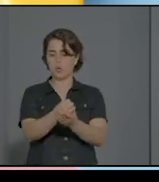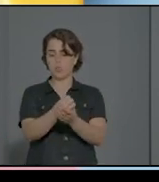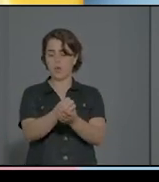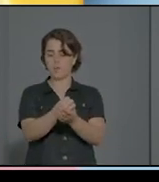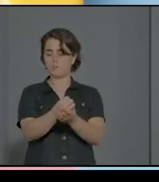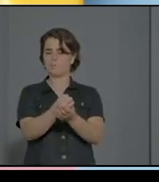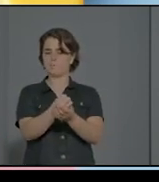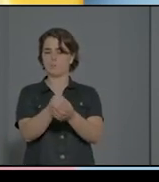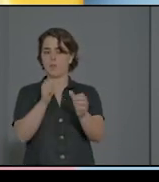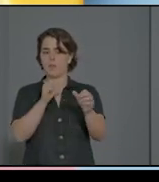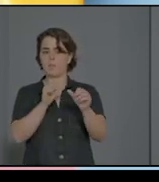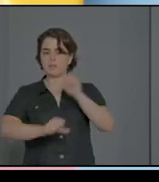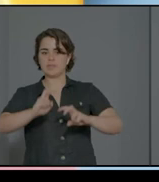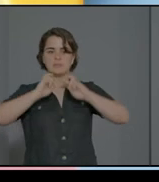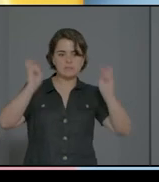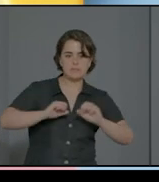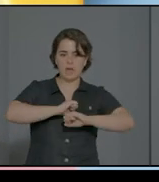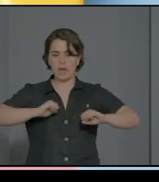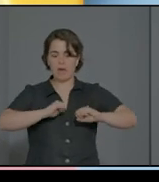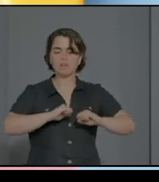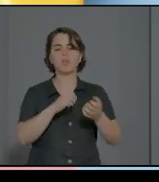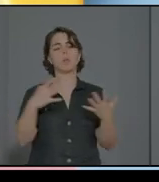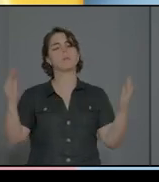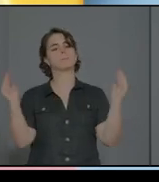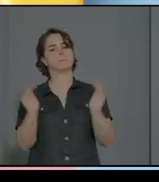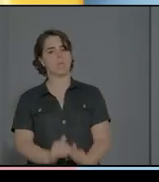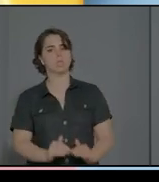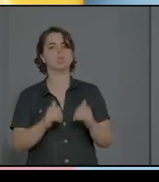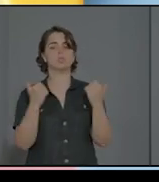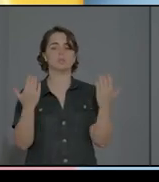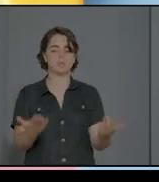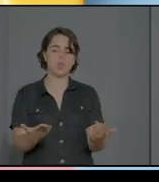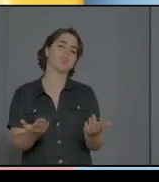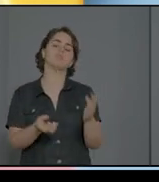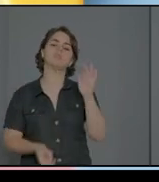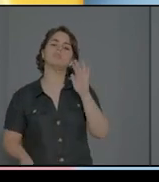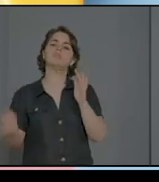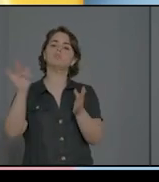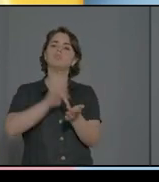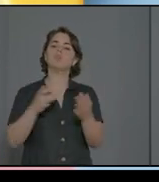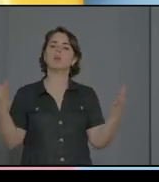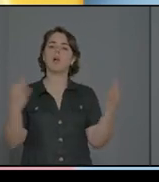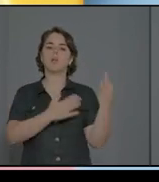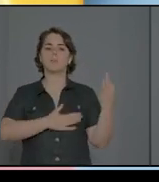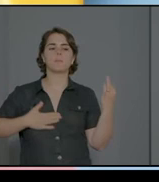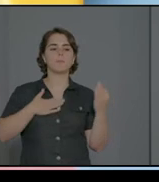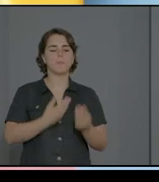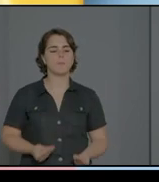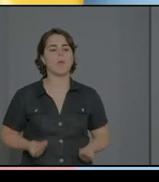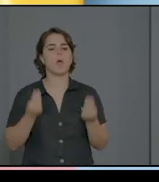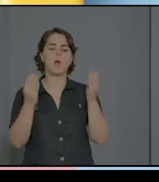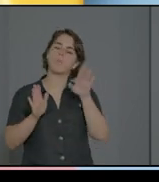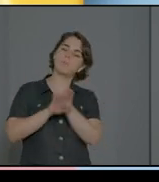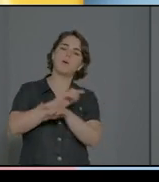reduce. Y por lo tanto, eso produce mayor bienestar para la familia. El padre también con